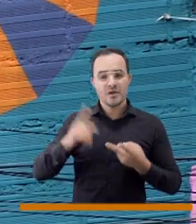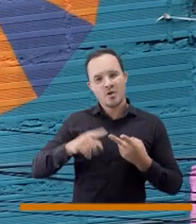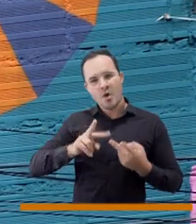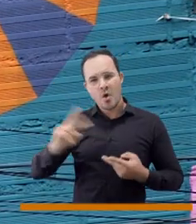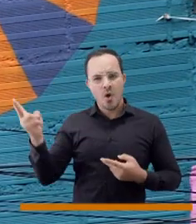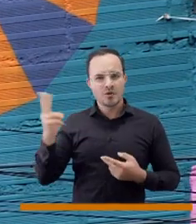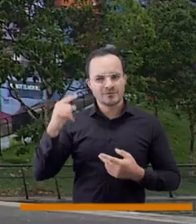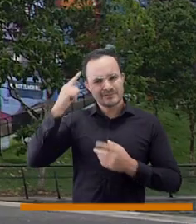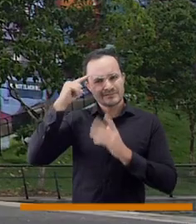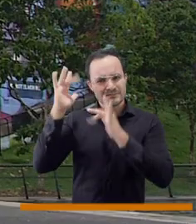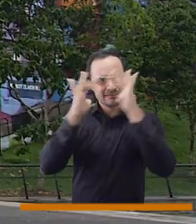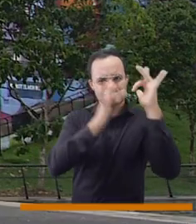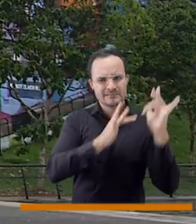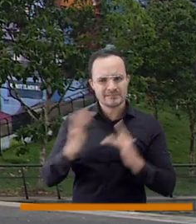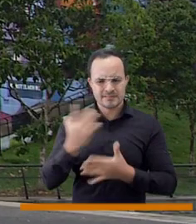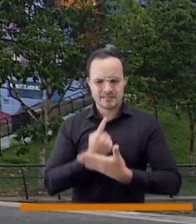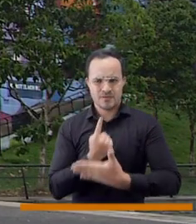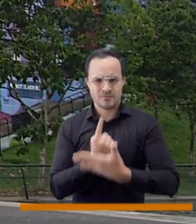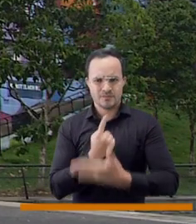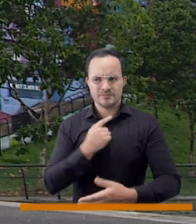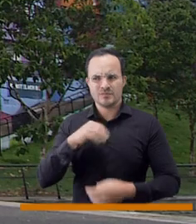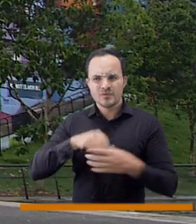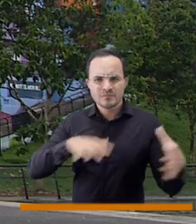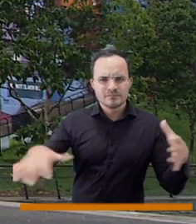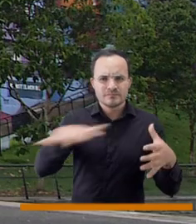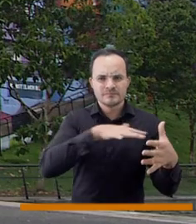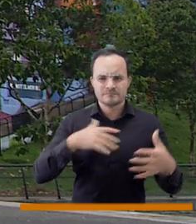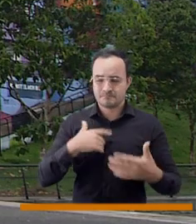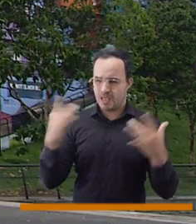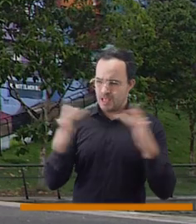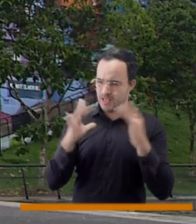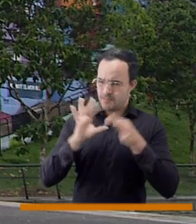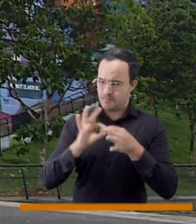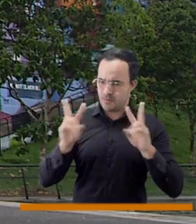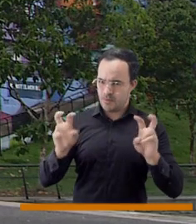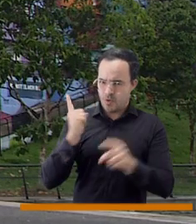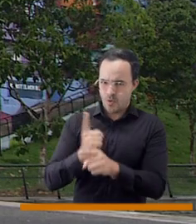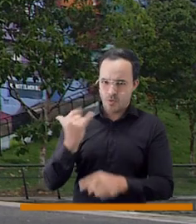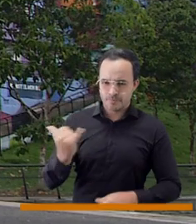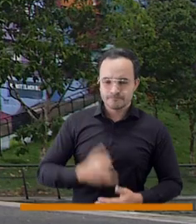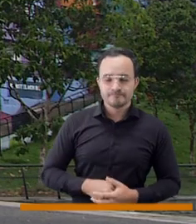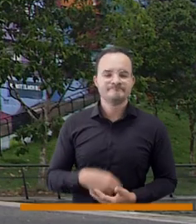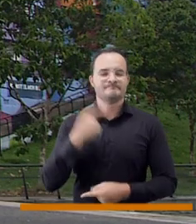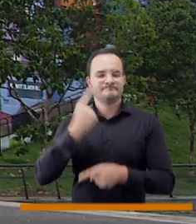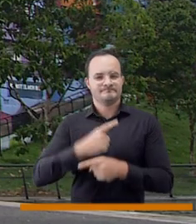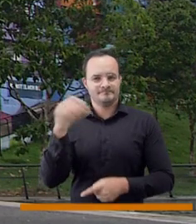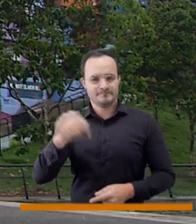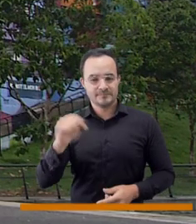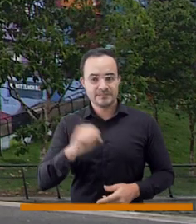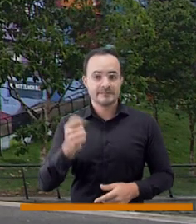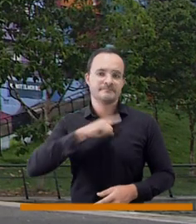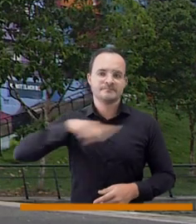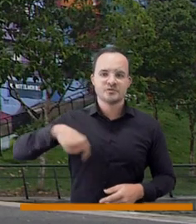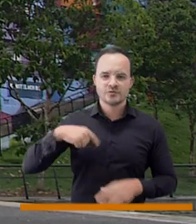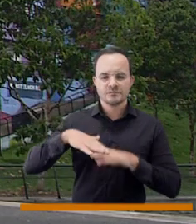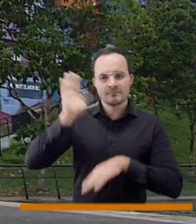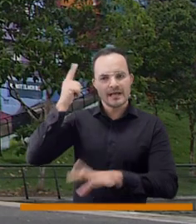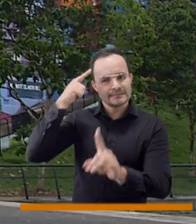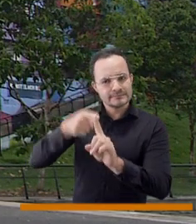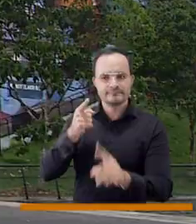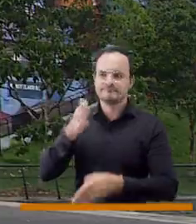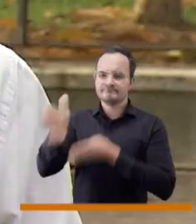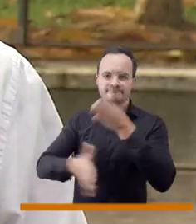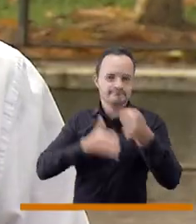el trastorno del espectro autista, que es parte de lo que vamos a abordar hoy también aquí en Defrente. Caterin, así es, nosotros nos caracterizamos por